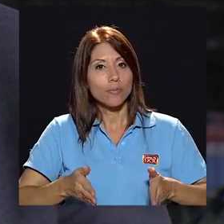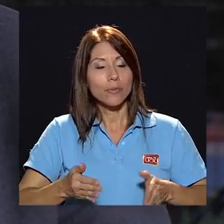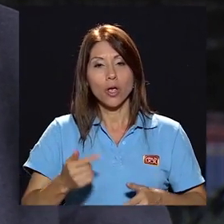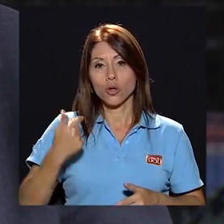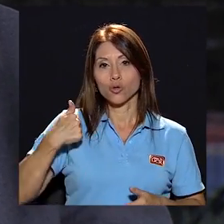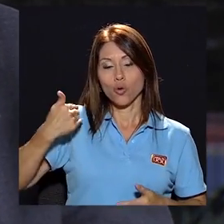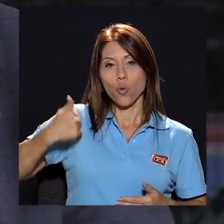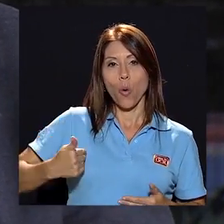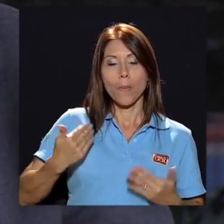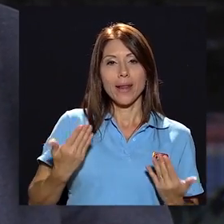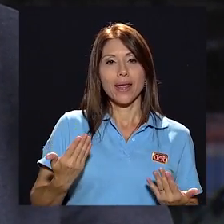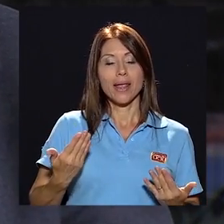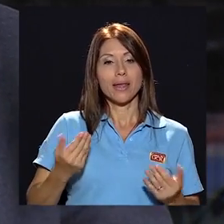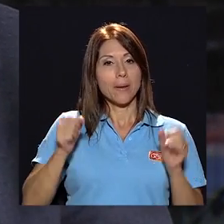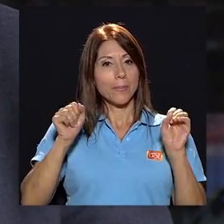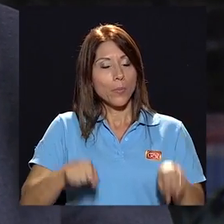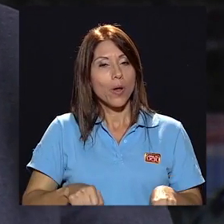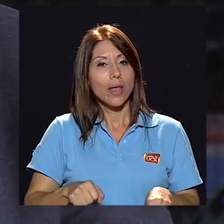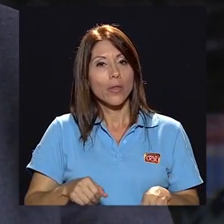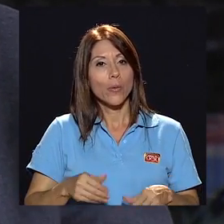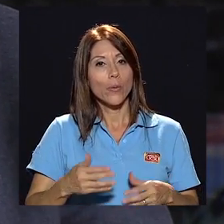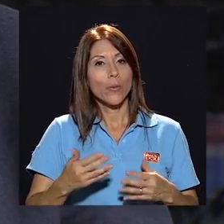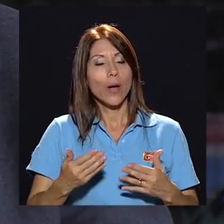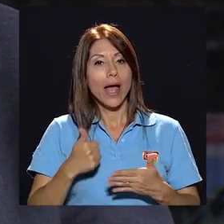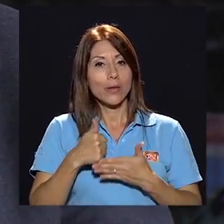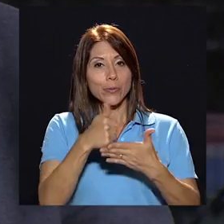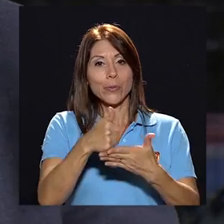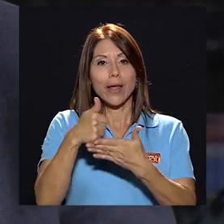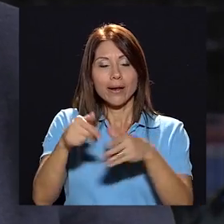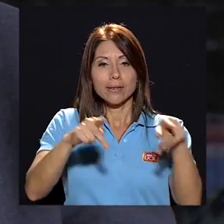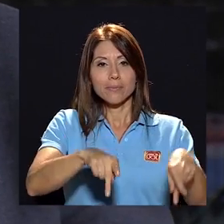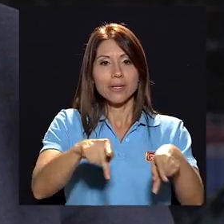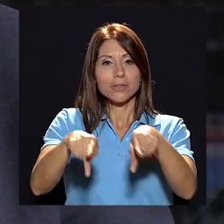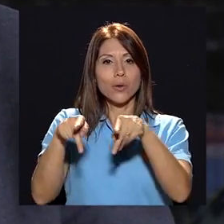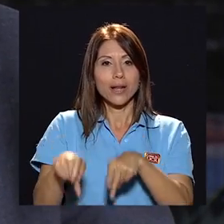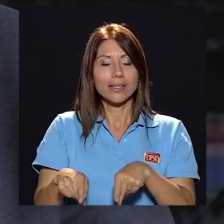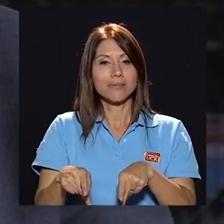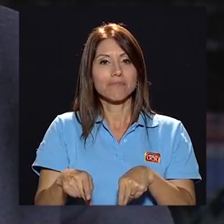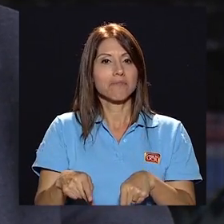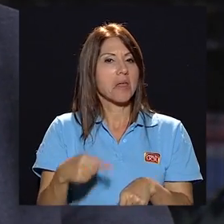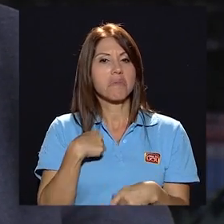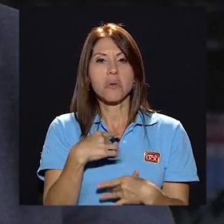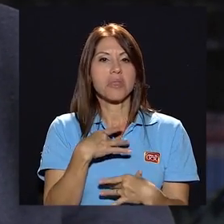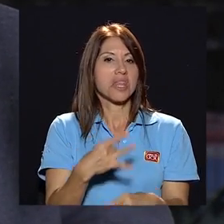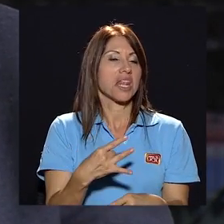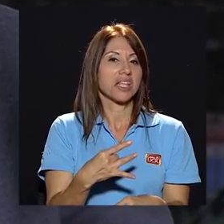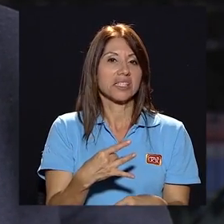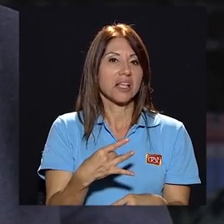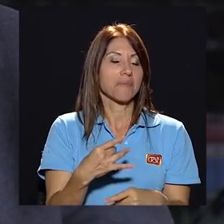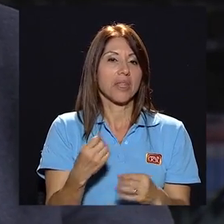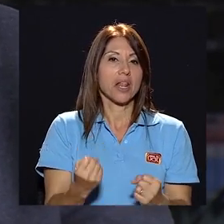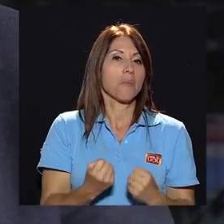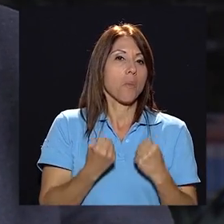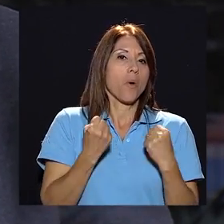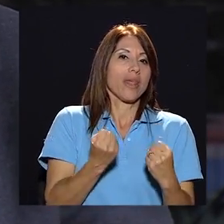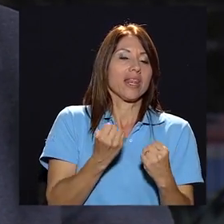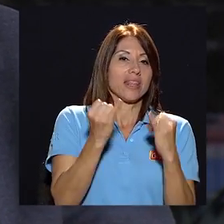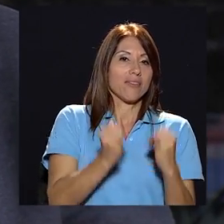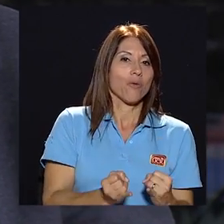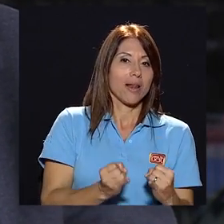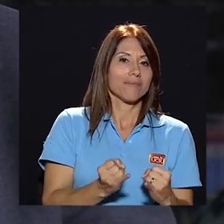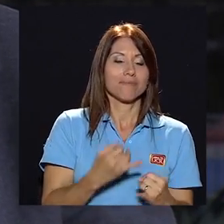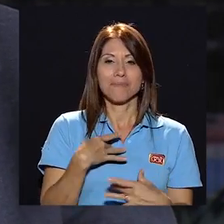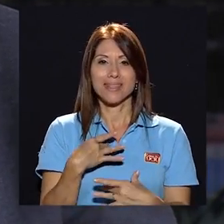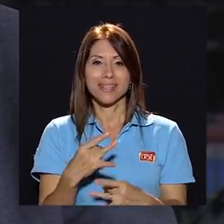negociador soy un hombre que puedo ayudar a las personas no me interesa el poder individual